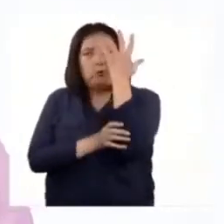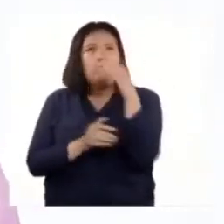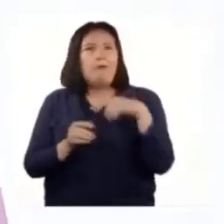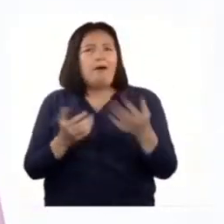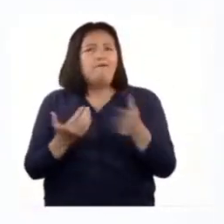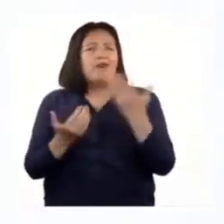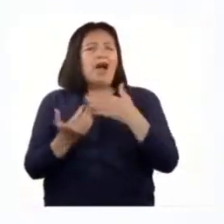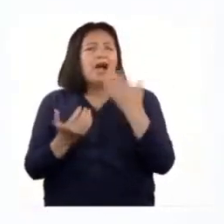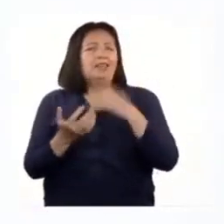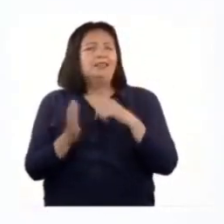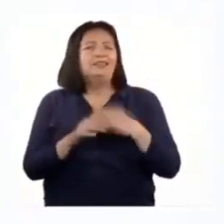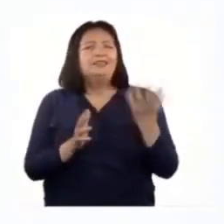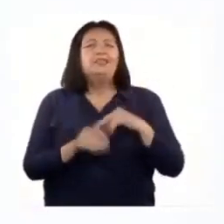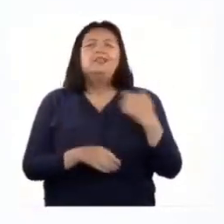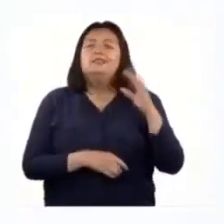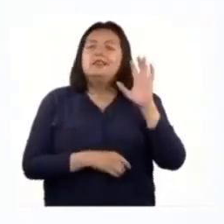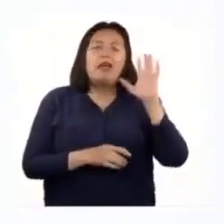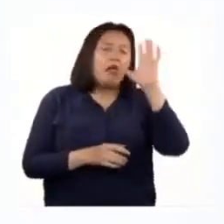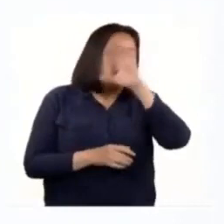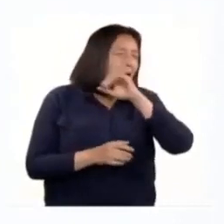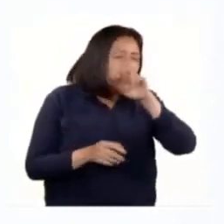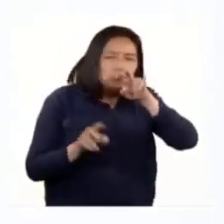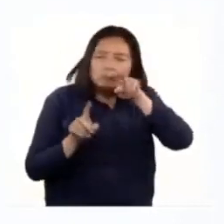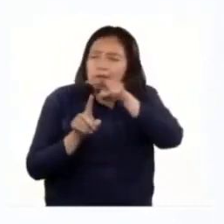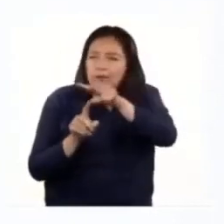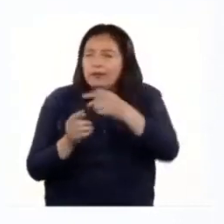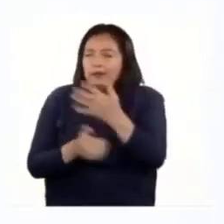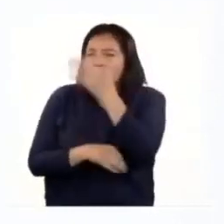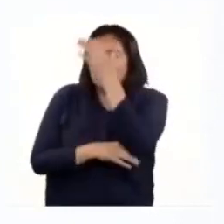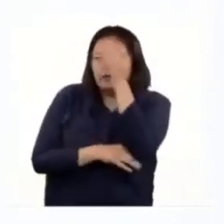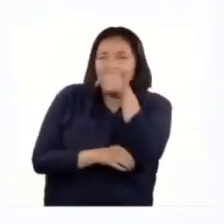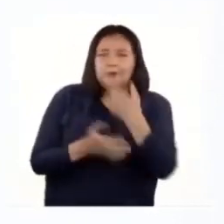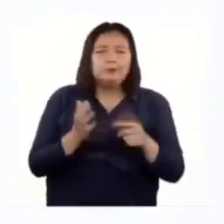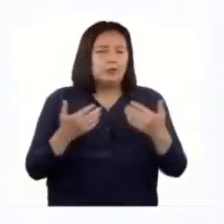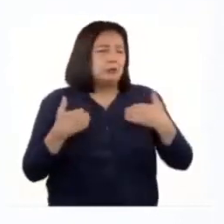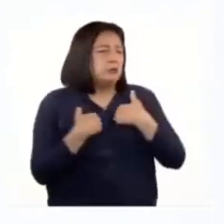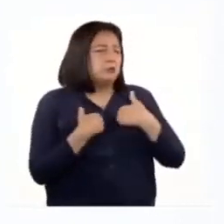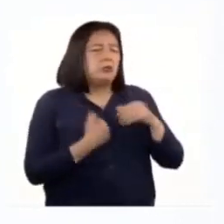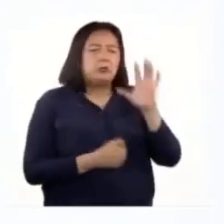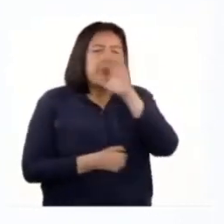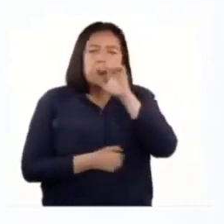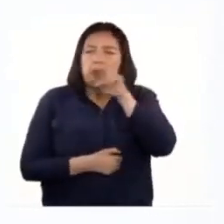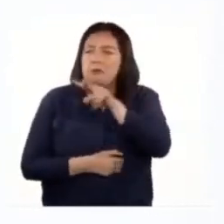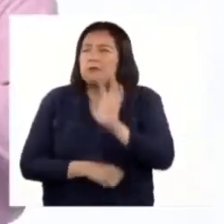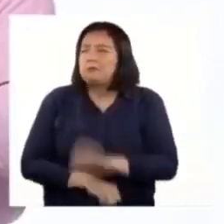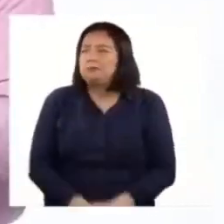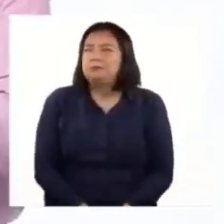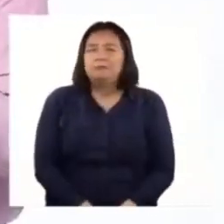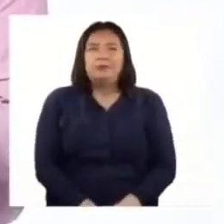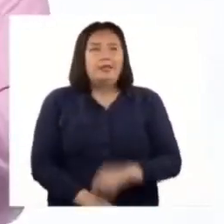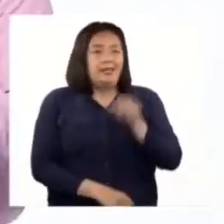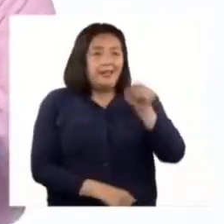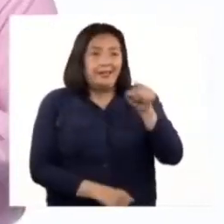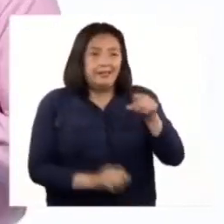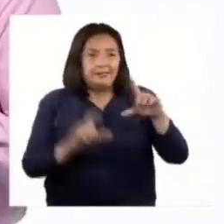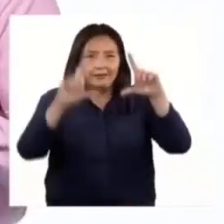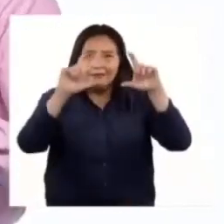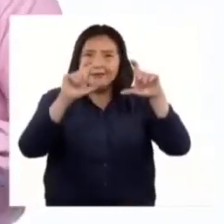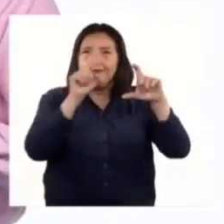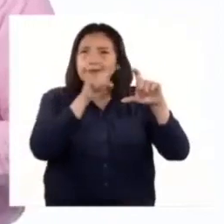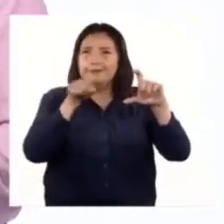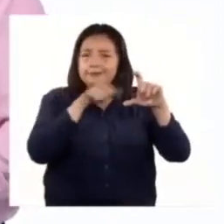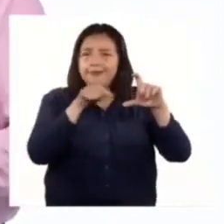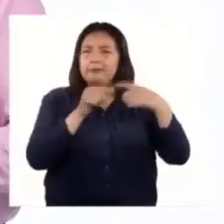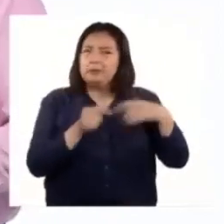fácil que se camufle entre las plantas y los árboles, y los animales no la detecten. B. Esas cámaras